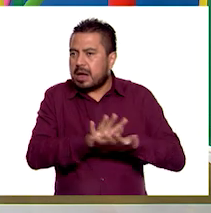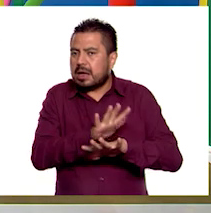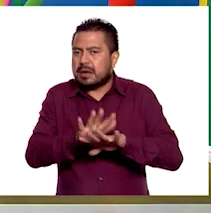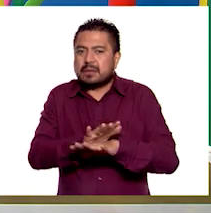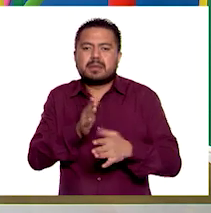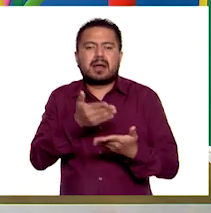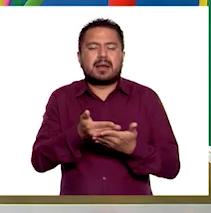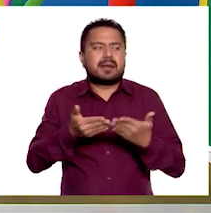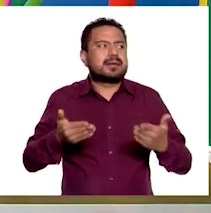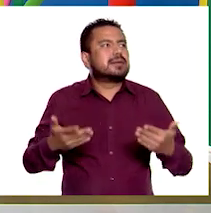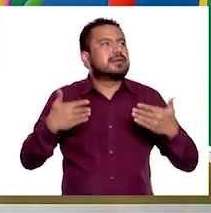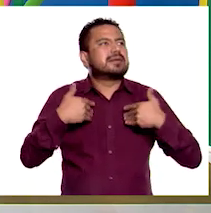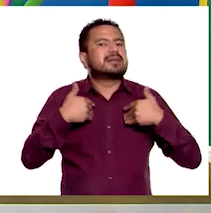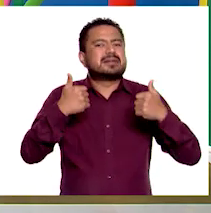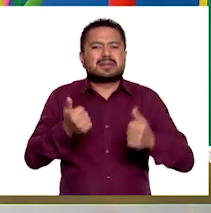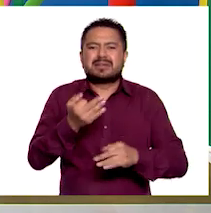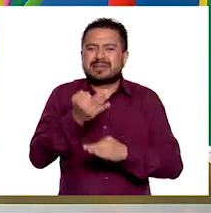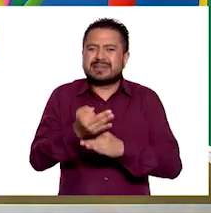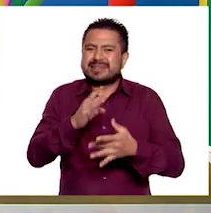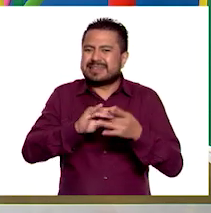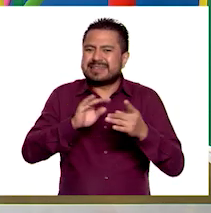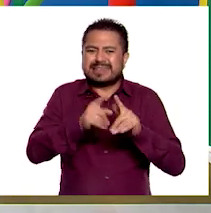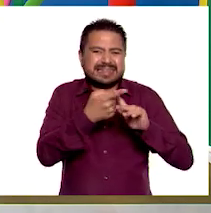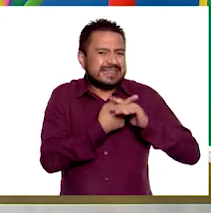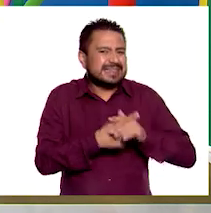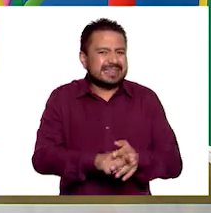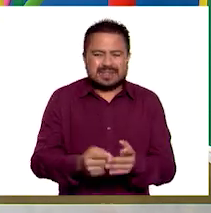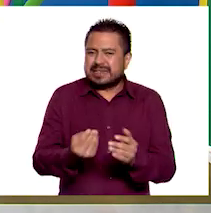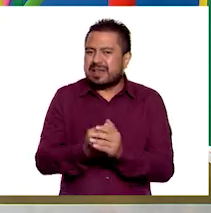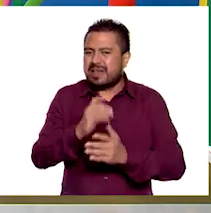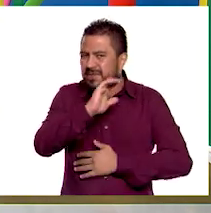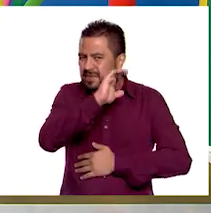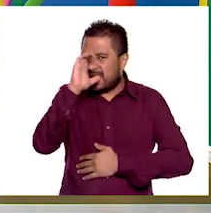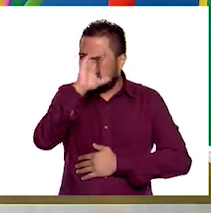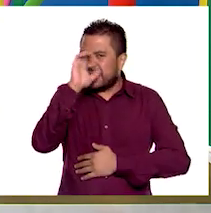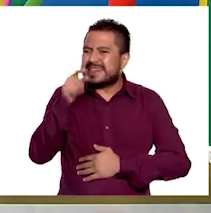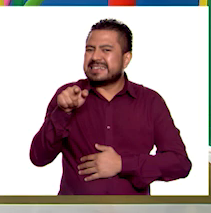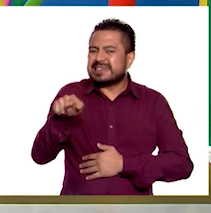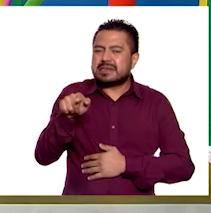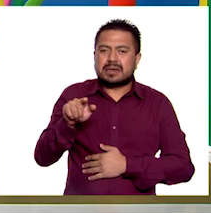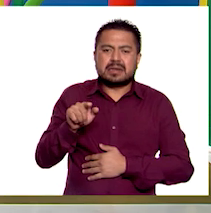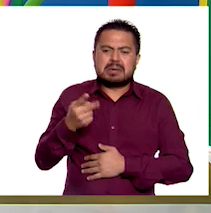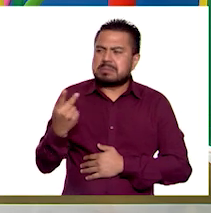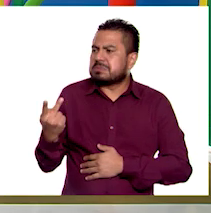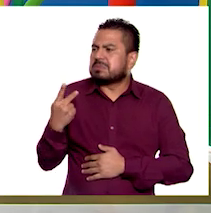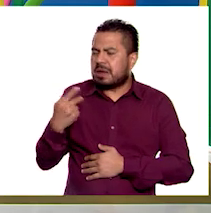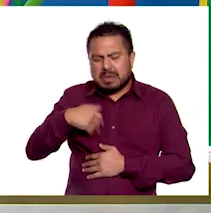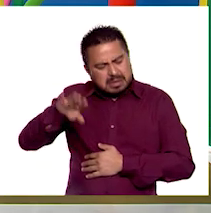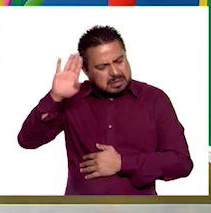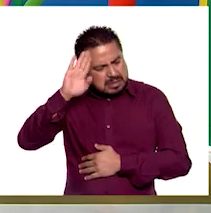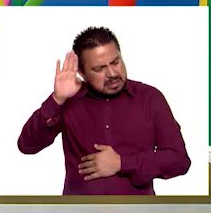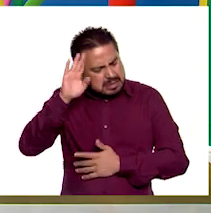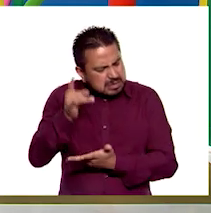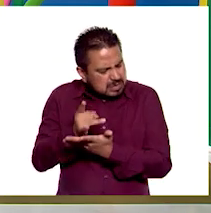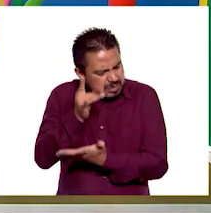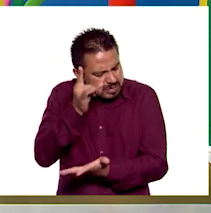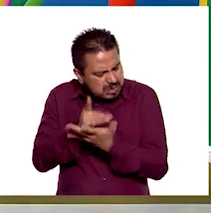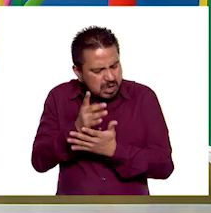Ahora entiendo lo que nos decía al inicio de la sesión. Con lo de las fotografías, Raulito y yo pensábamos que era un solo